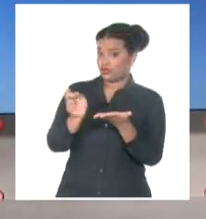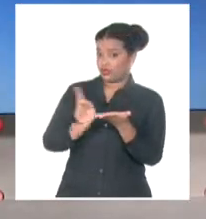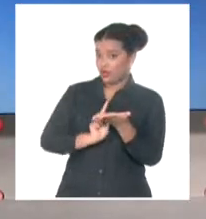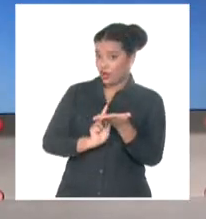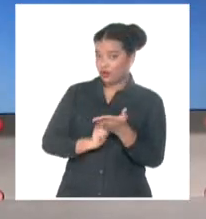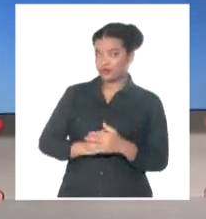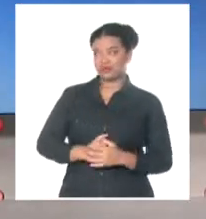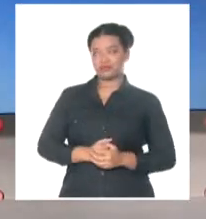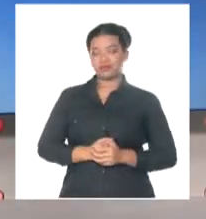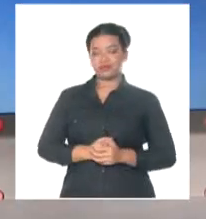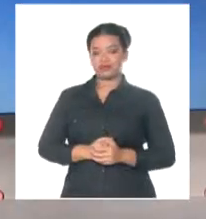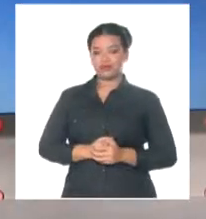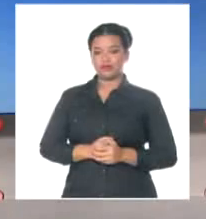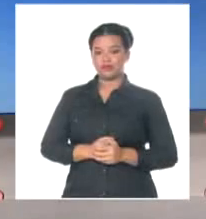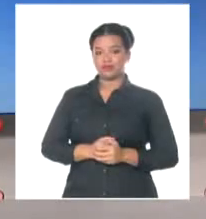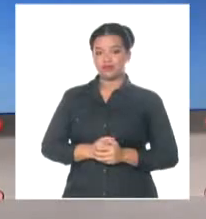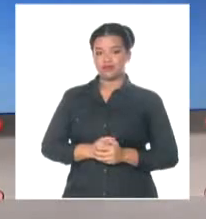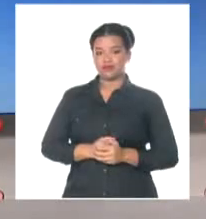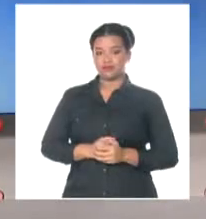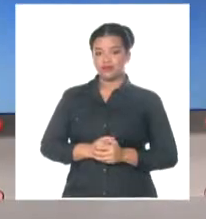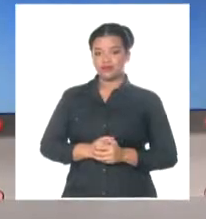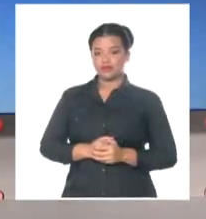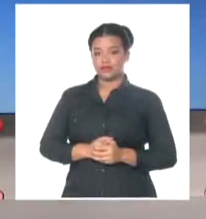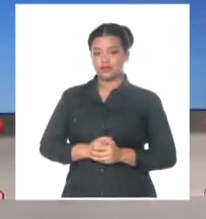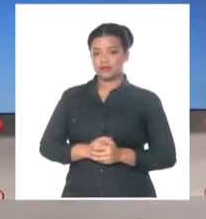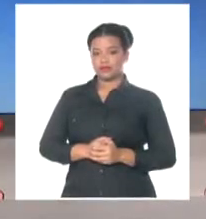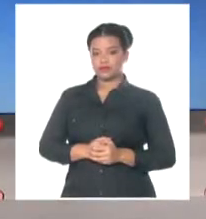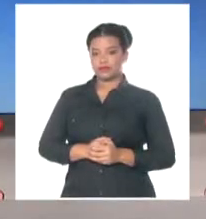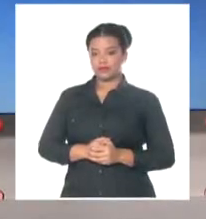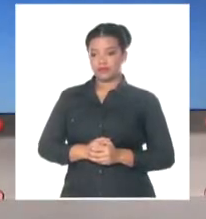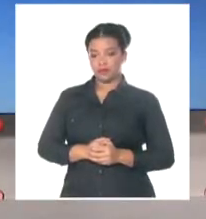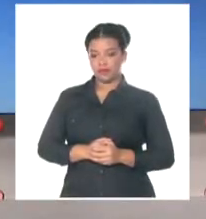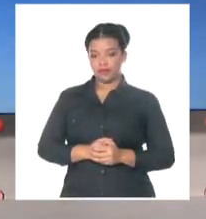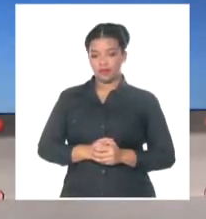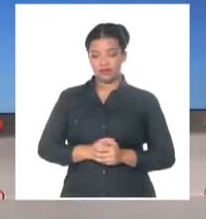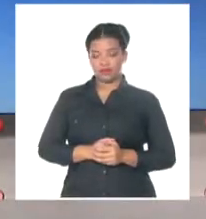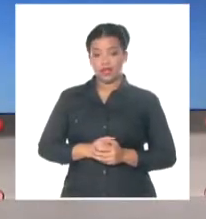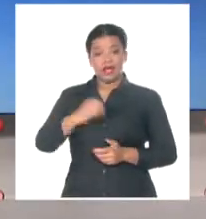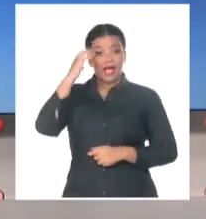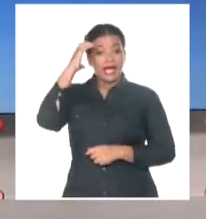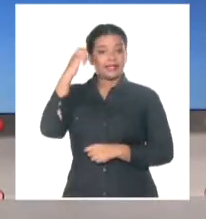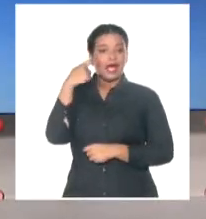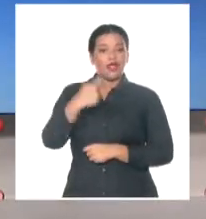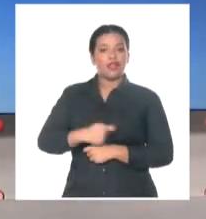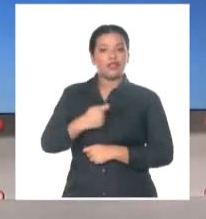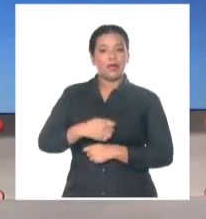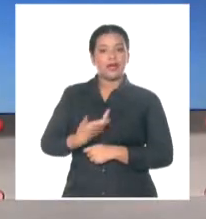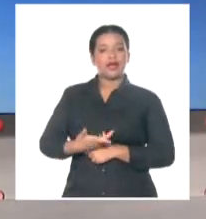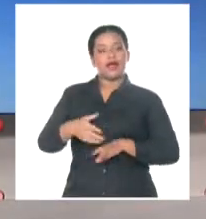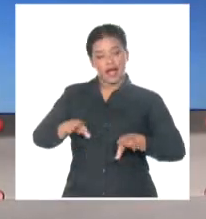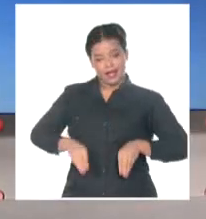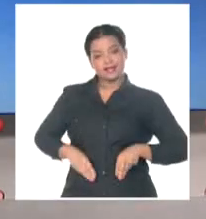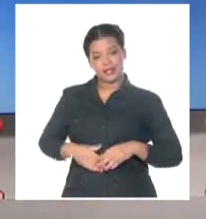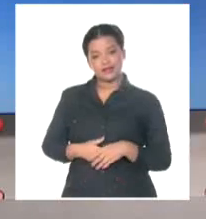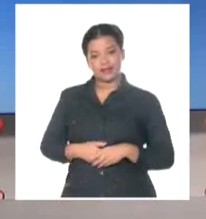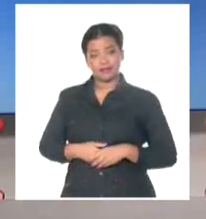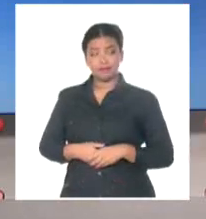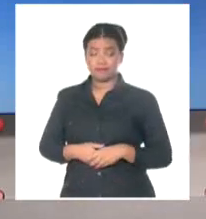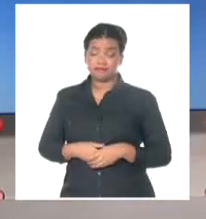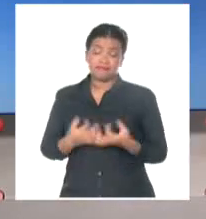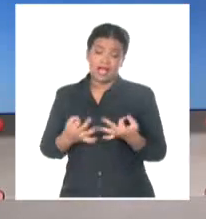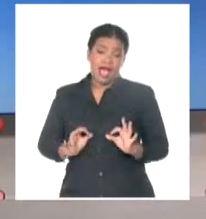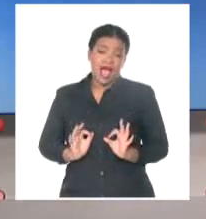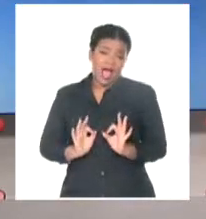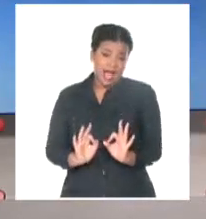legítimo. Y para ser tomado en cuenta, para convertirse en el acreedor, el Estado tenía que dar su consentimiento. Es indispensable,